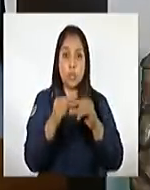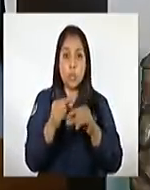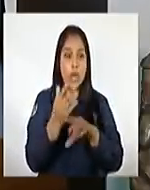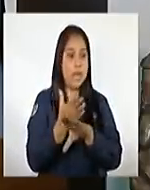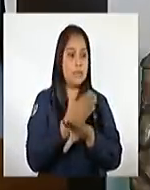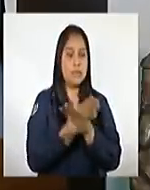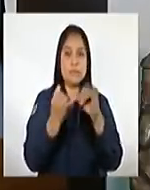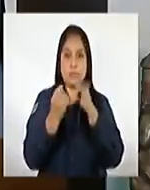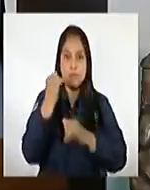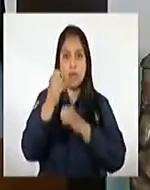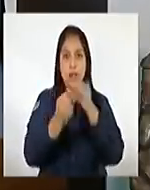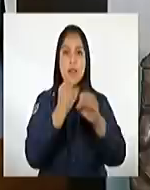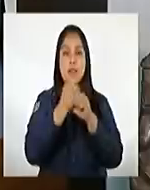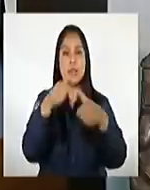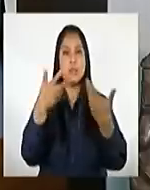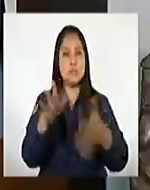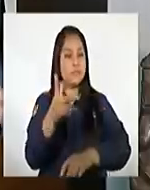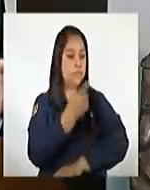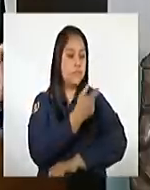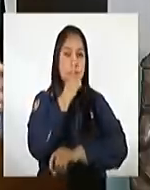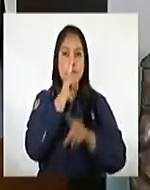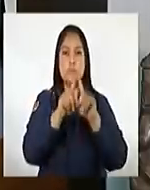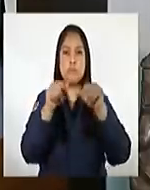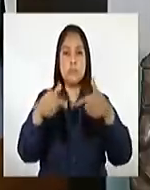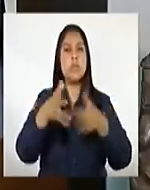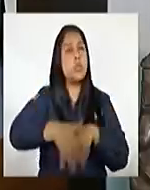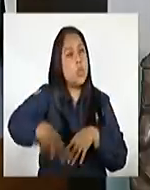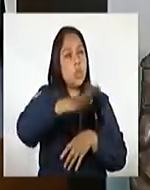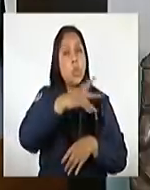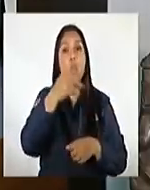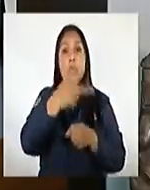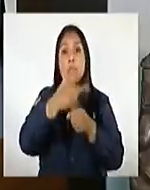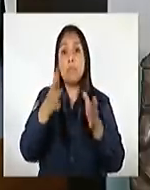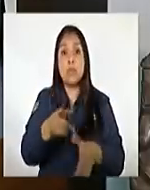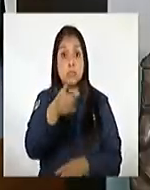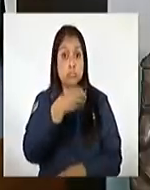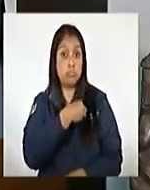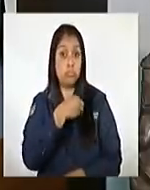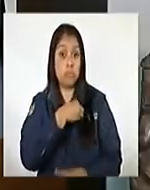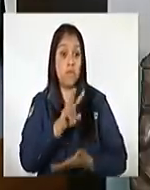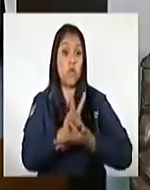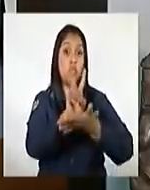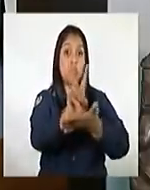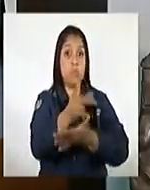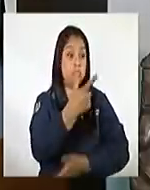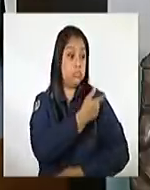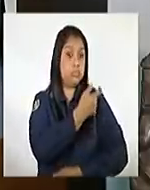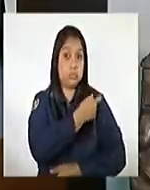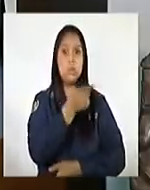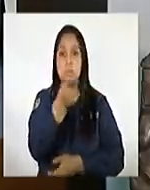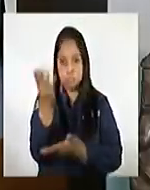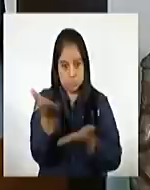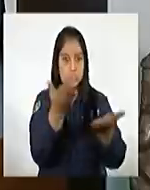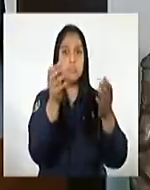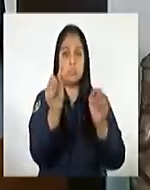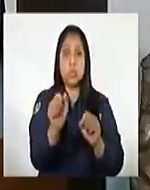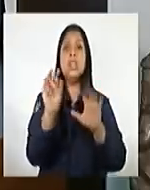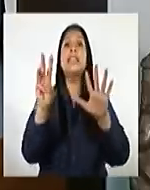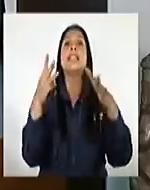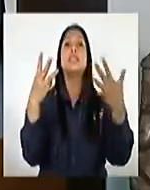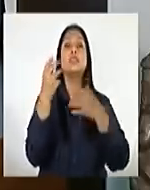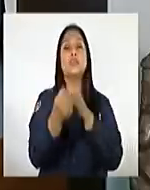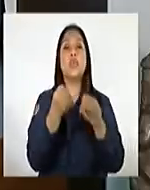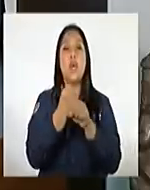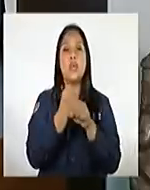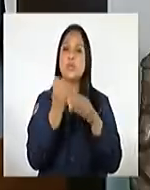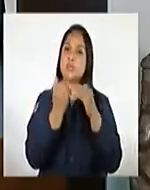finalice el año, habremos vacunado a todos aquellos guatemaltecos que lo quieran hacer de manera voluntaria de 18 años